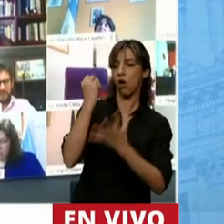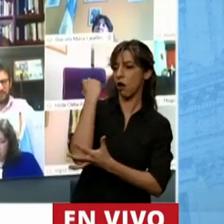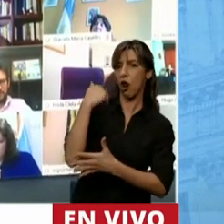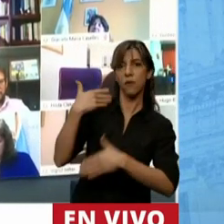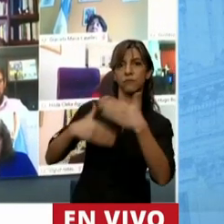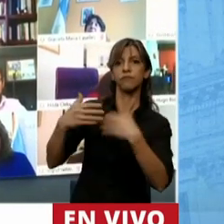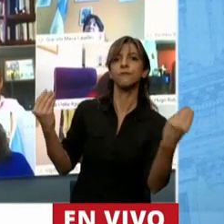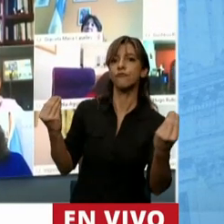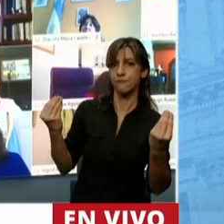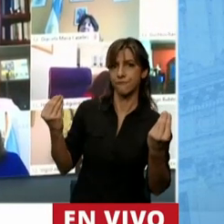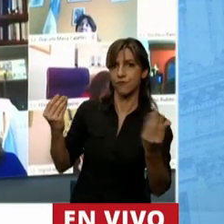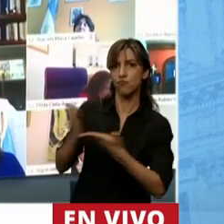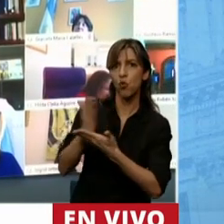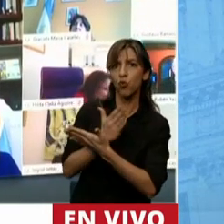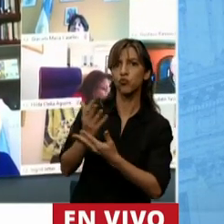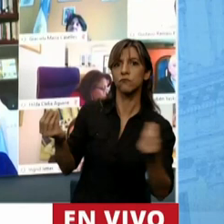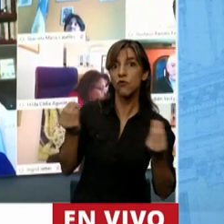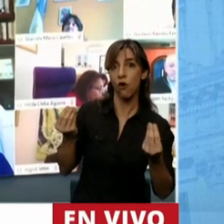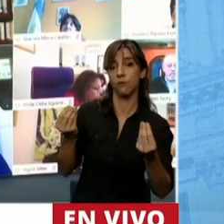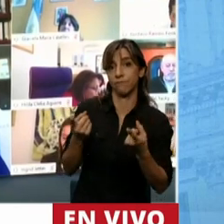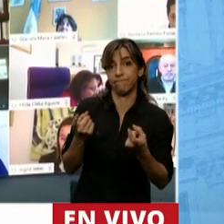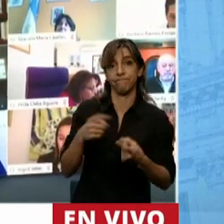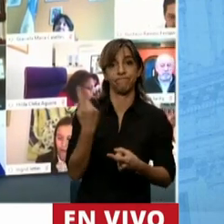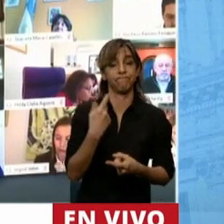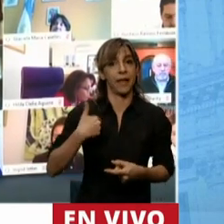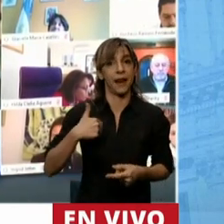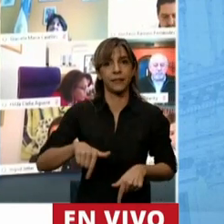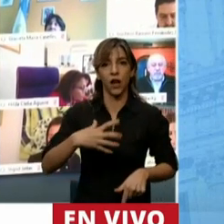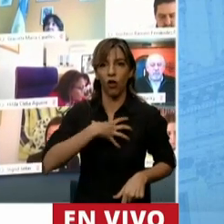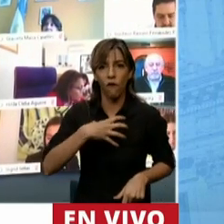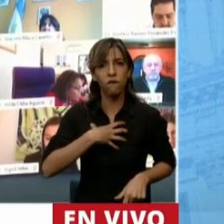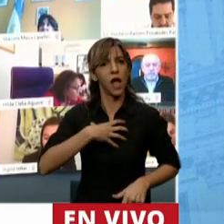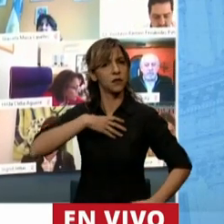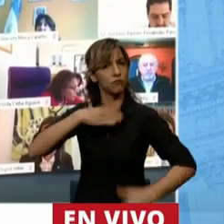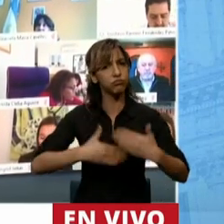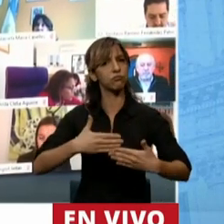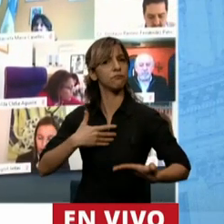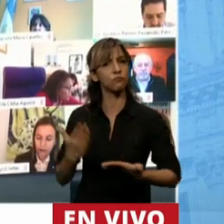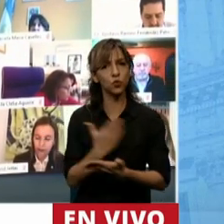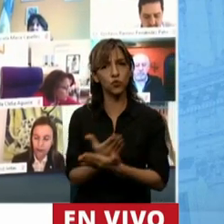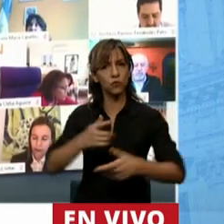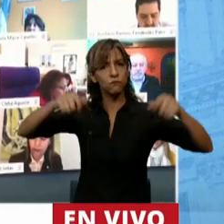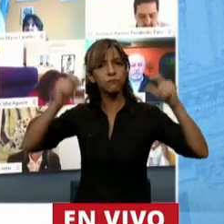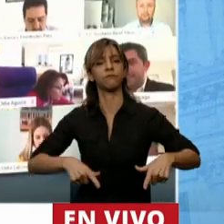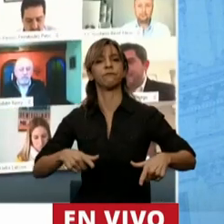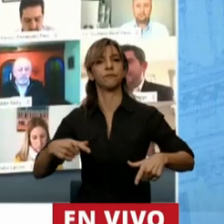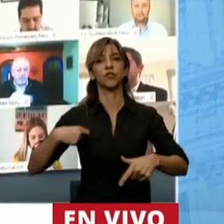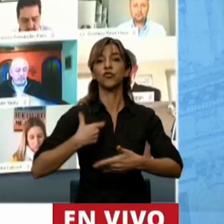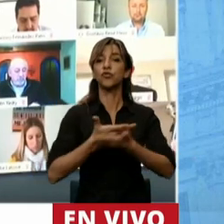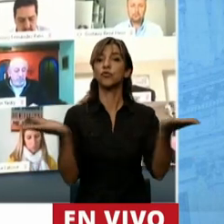para generar confianza y dinamismo en la estructura productiva del país la sostenibilidad social